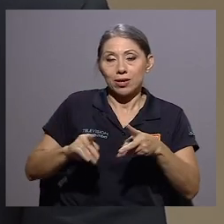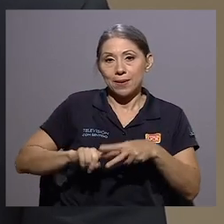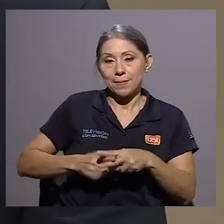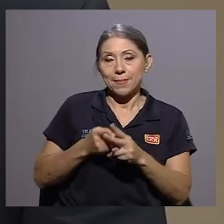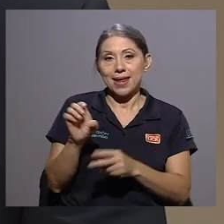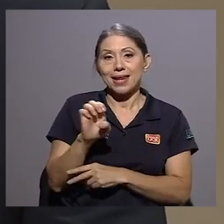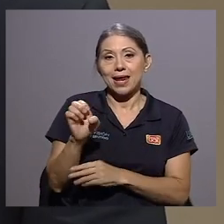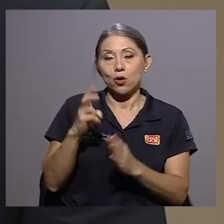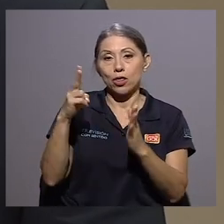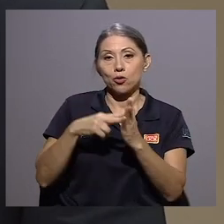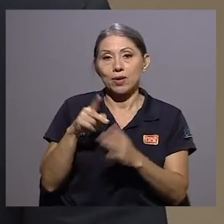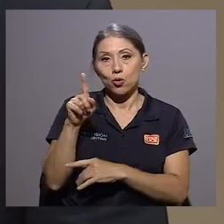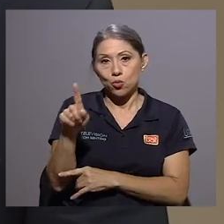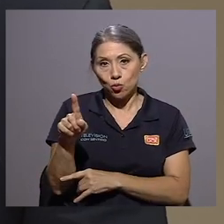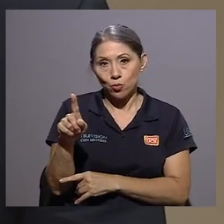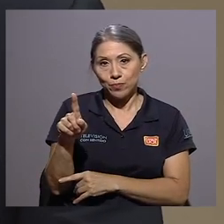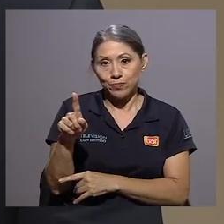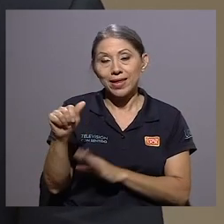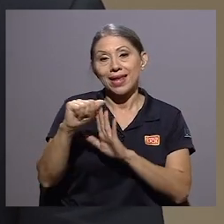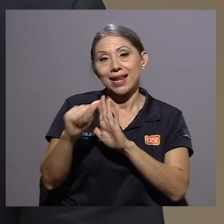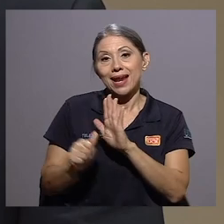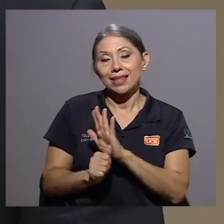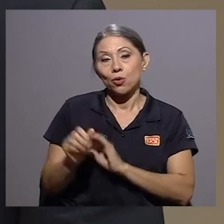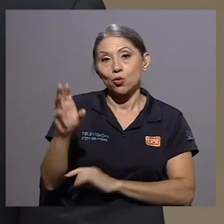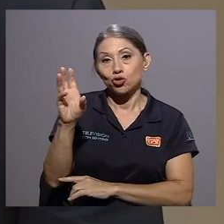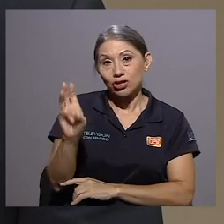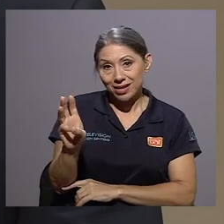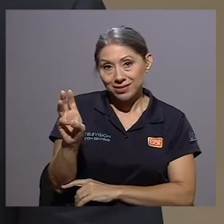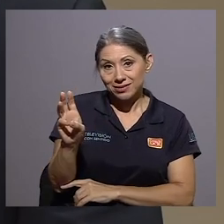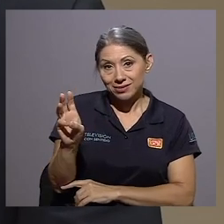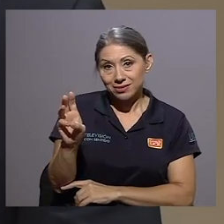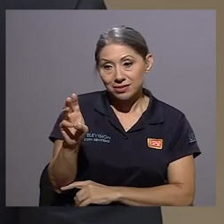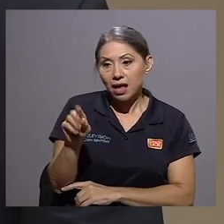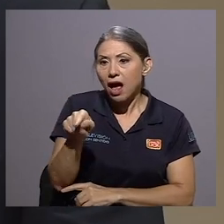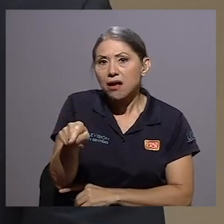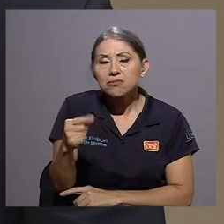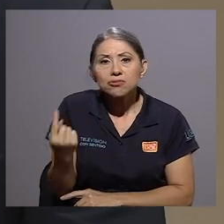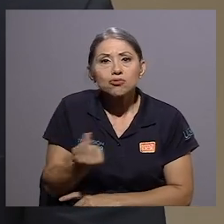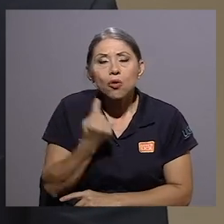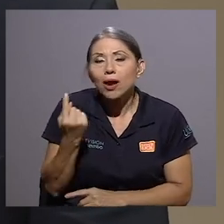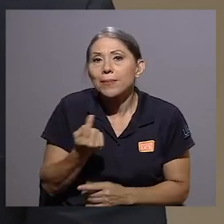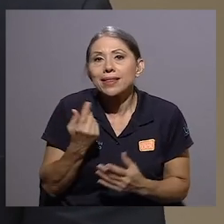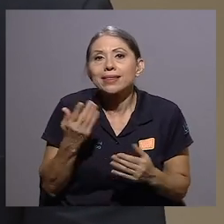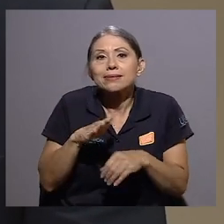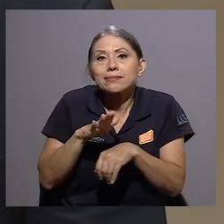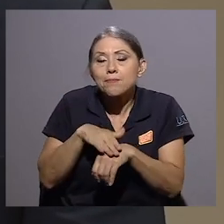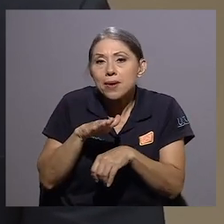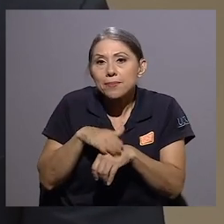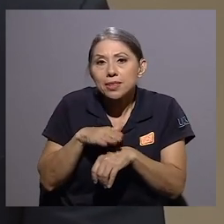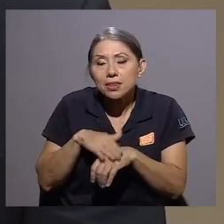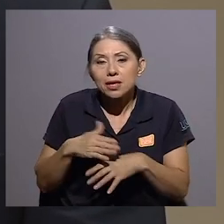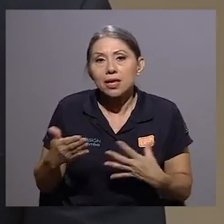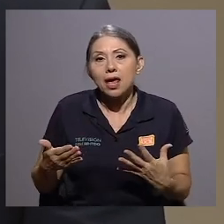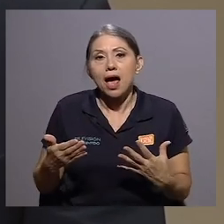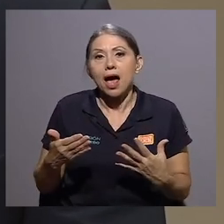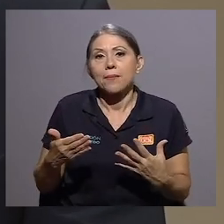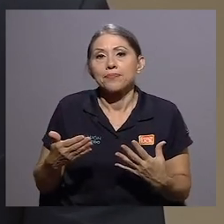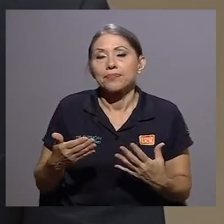Rica en enero del 2001. Y en el artículo 6 solamente se pretendía o se permitía